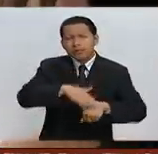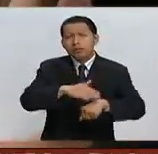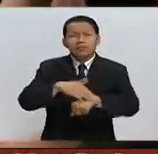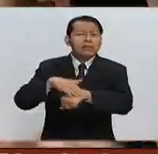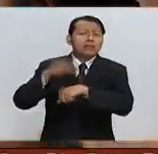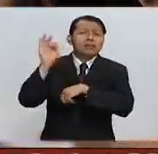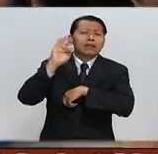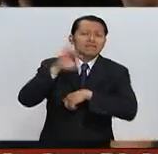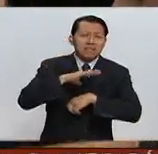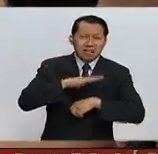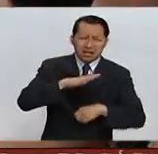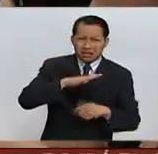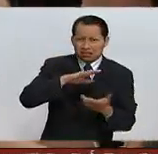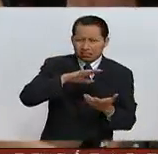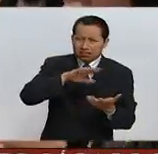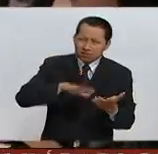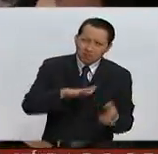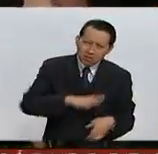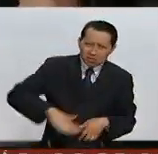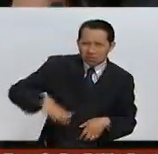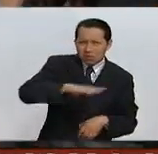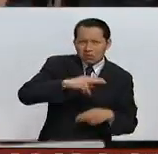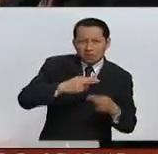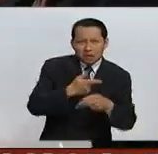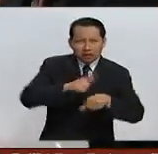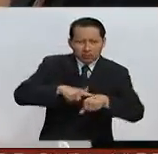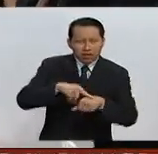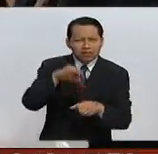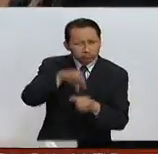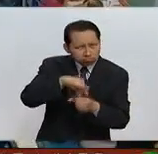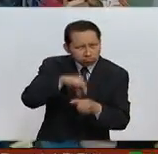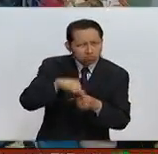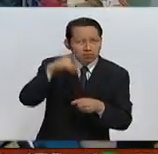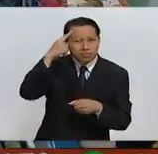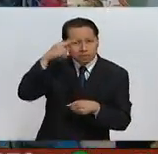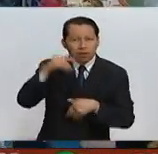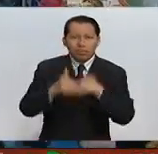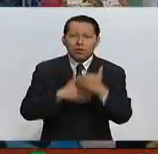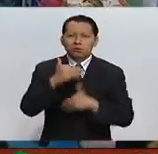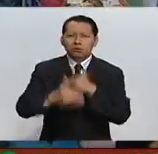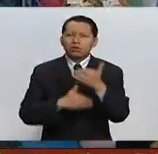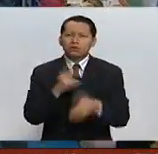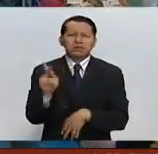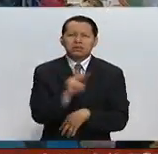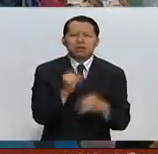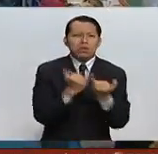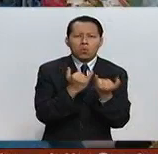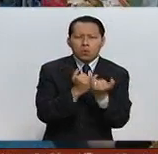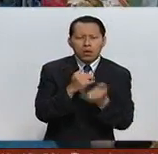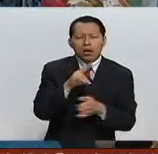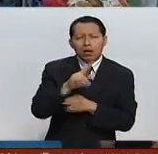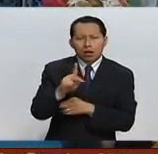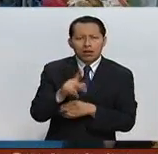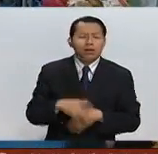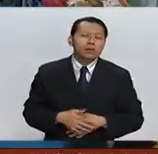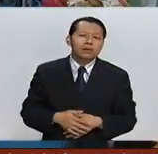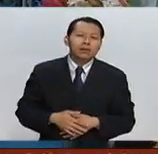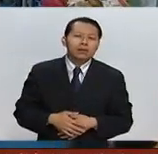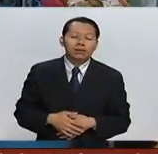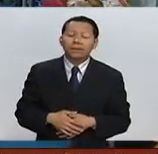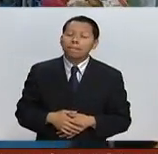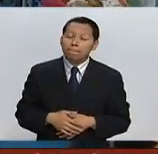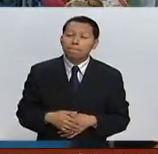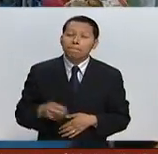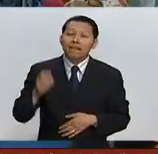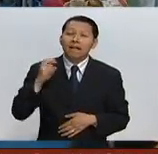locales, nacionales, que pueden imitar el proceso sucedido en Reino Unido. Así es, Adolfo,